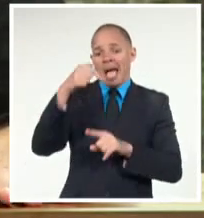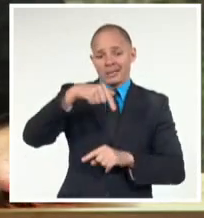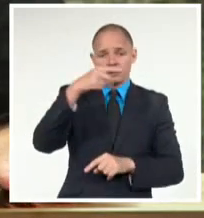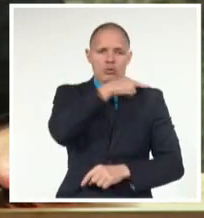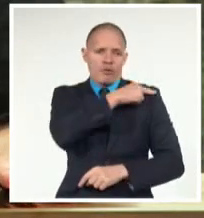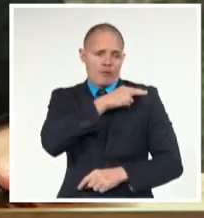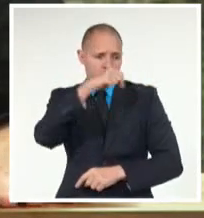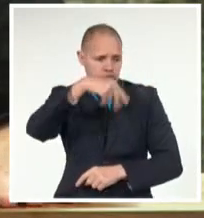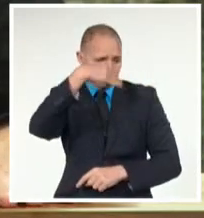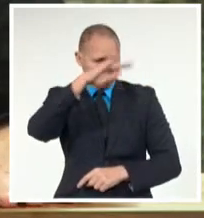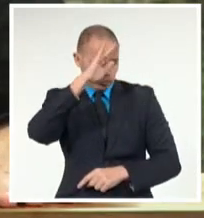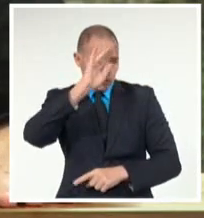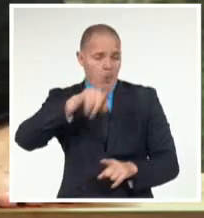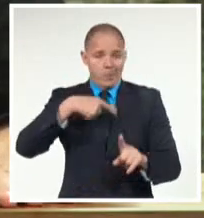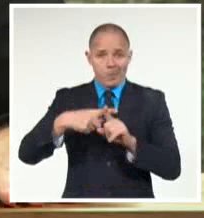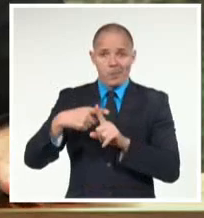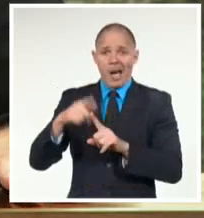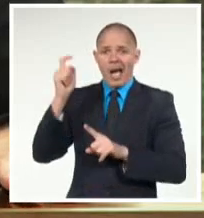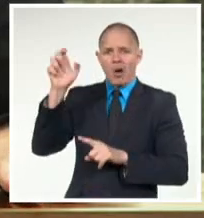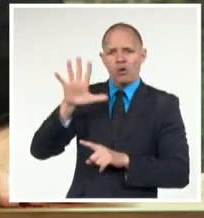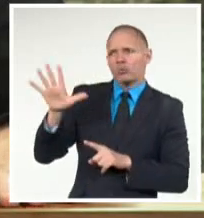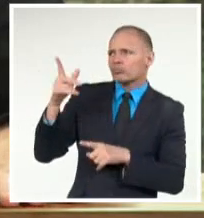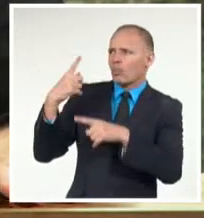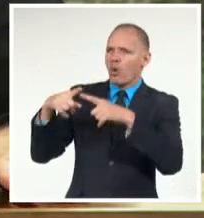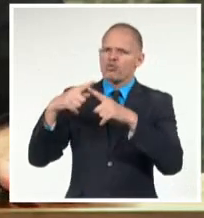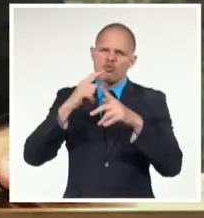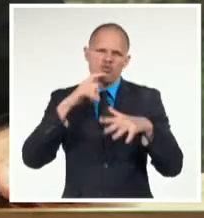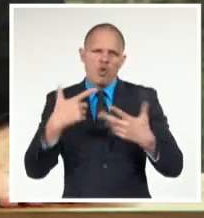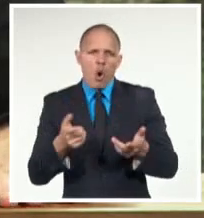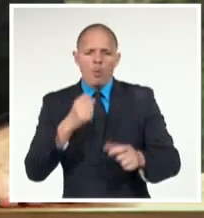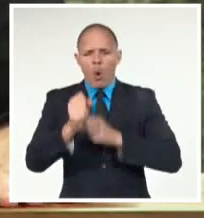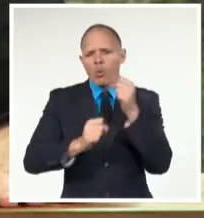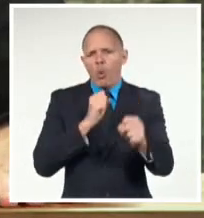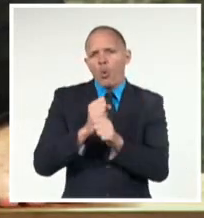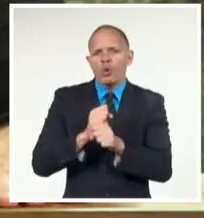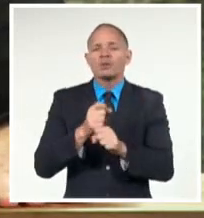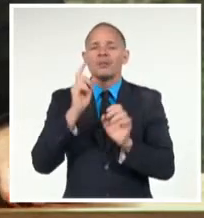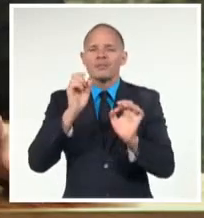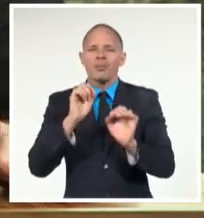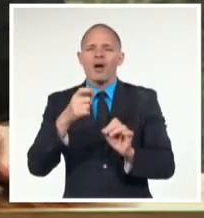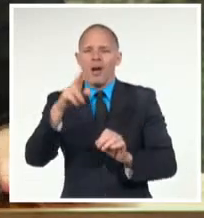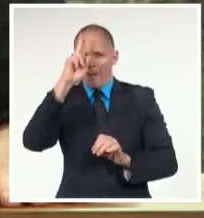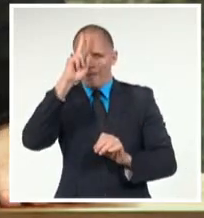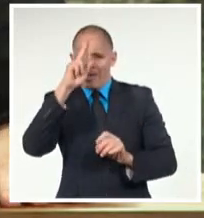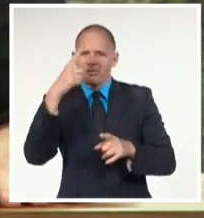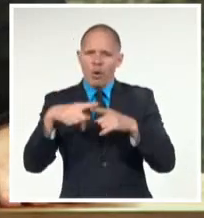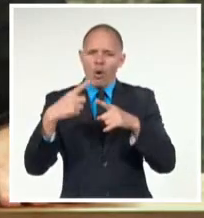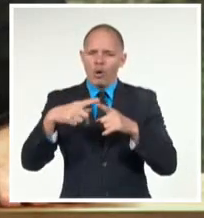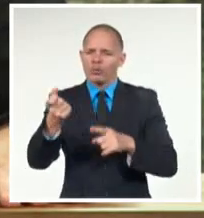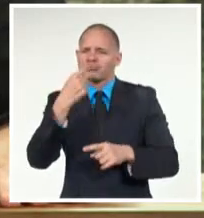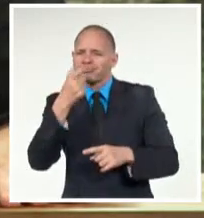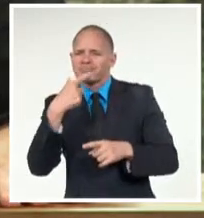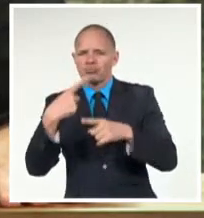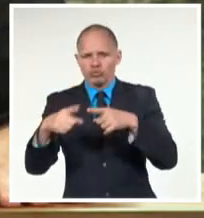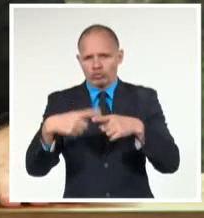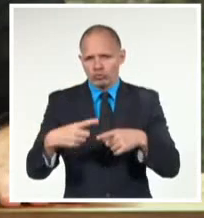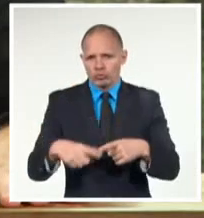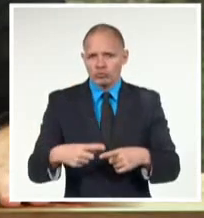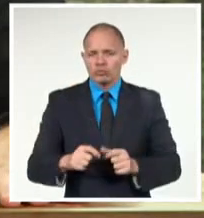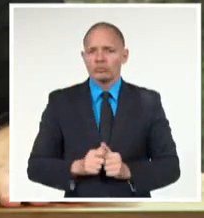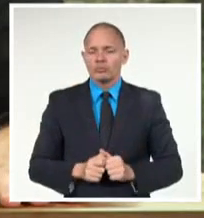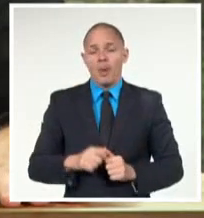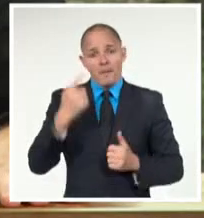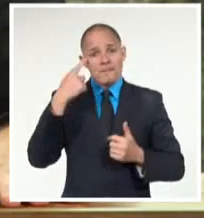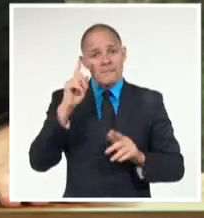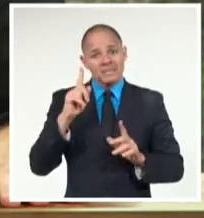sobre la regulación técnica, el manejo de medicamentos y dispositivos médicos. Confiamos en contar con la posibilidad de